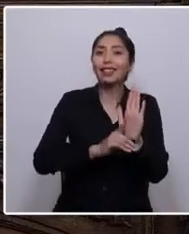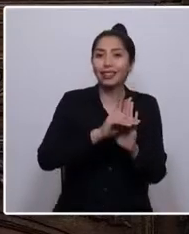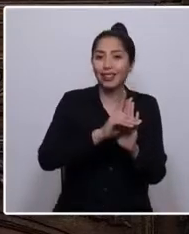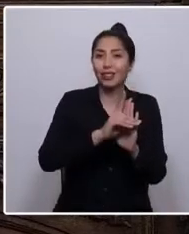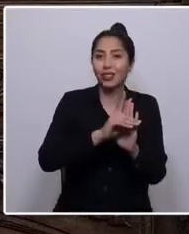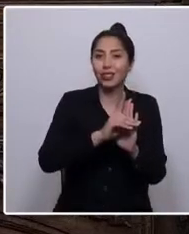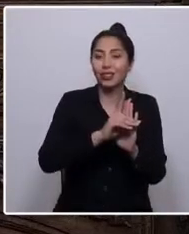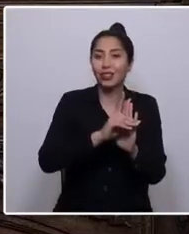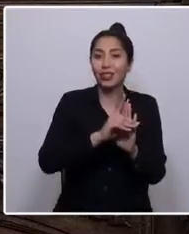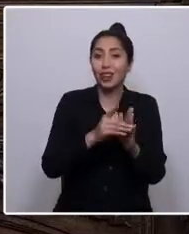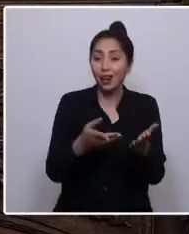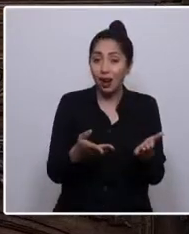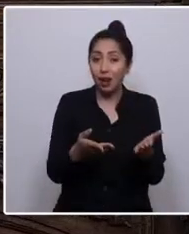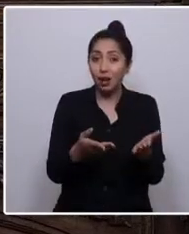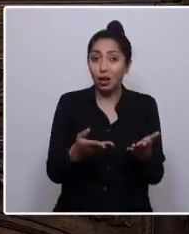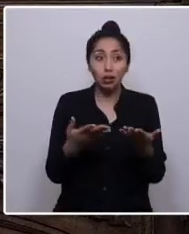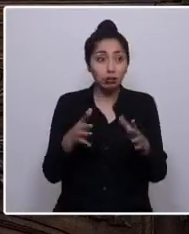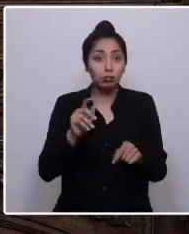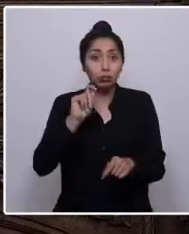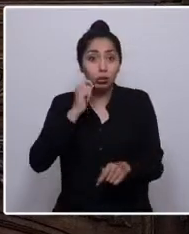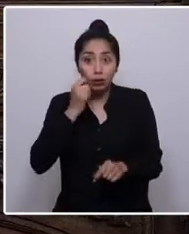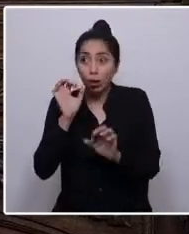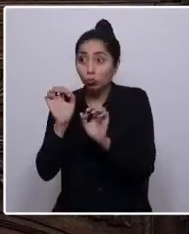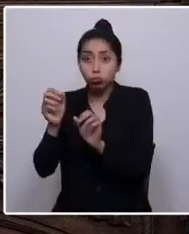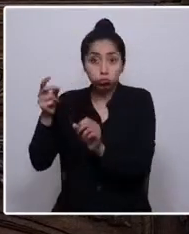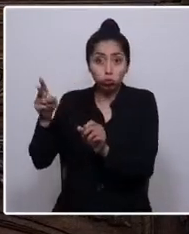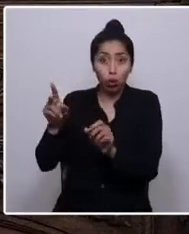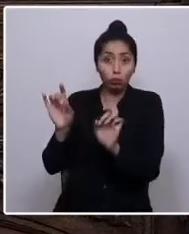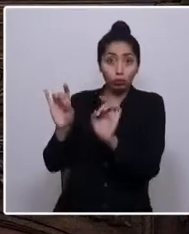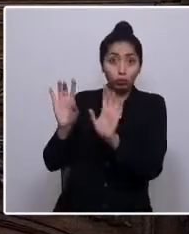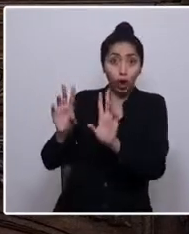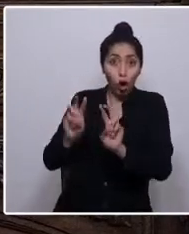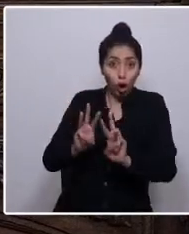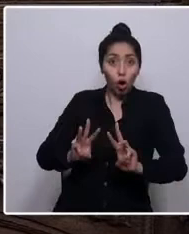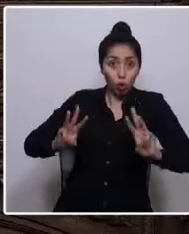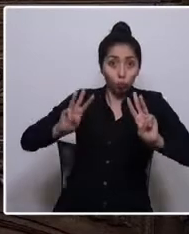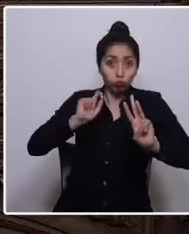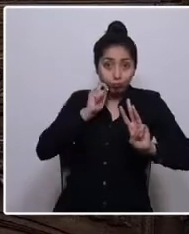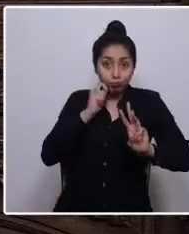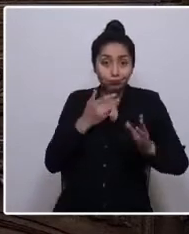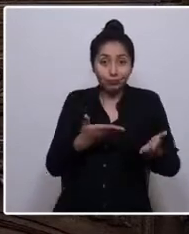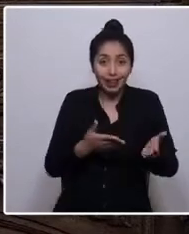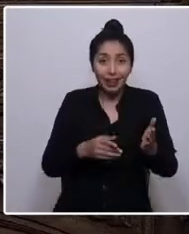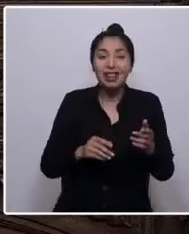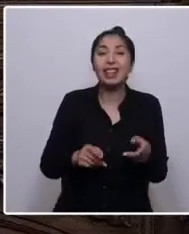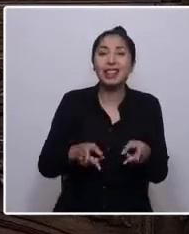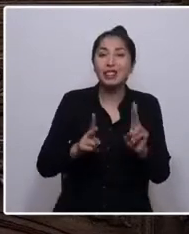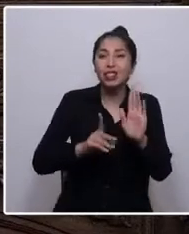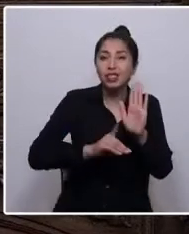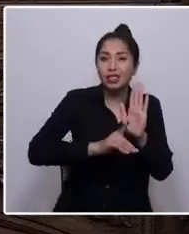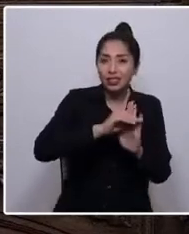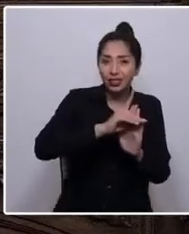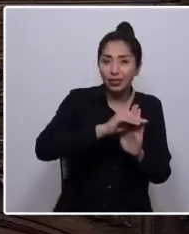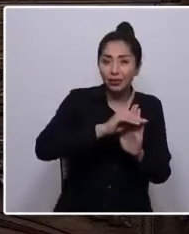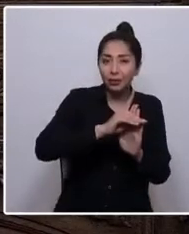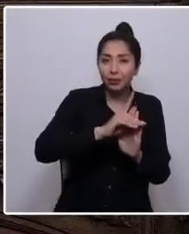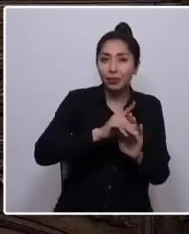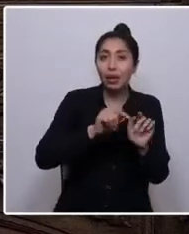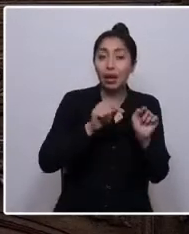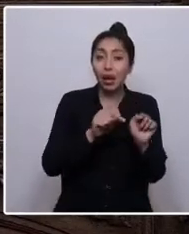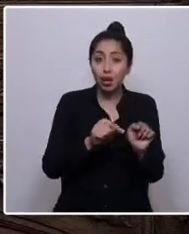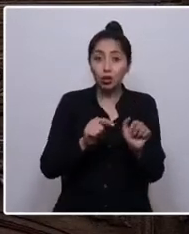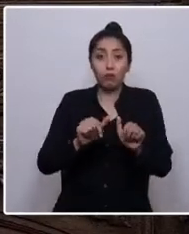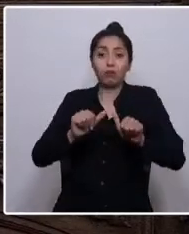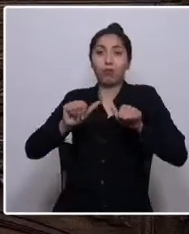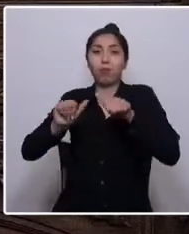términos que lo define la propia Naciones Unidas, superando definitivamente el modelo